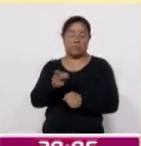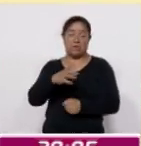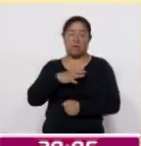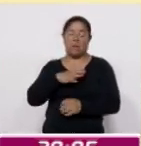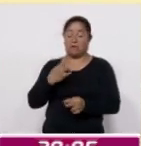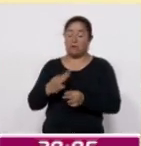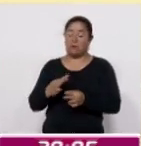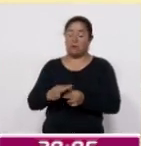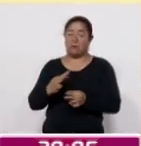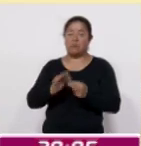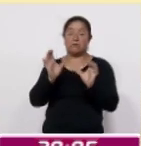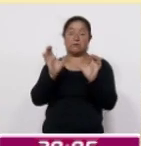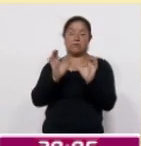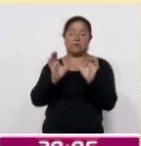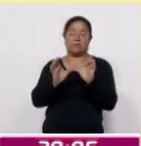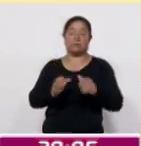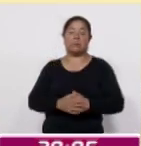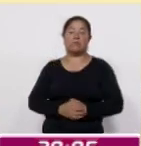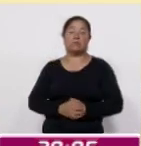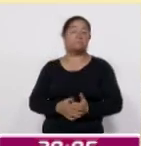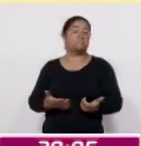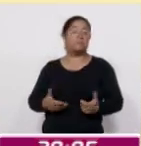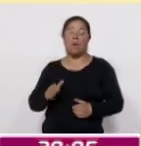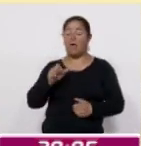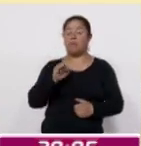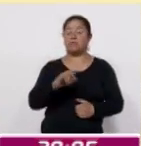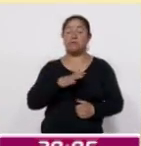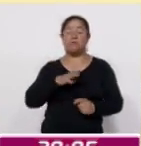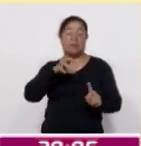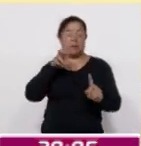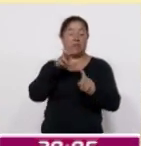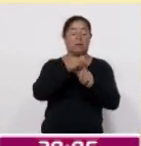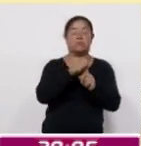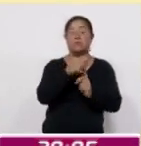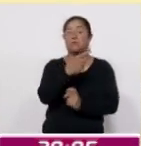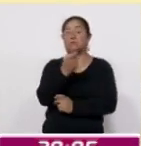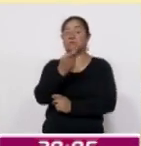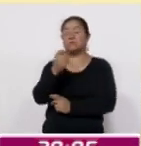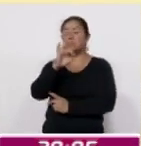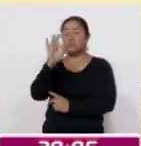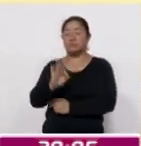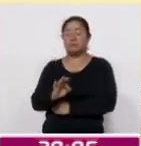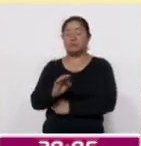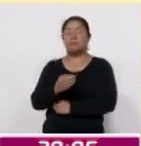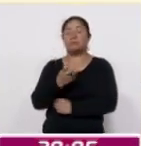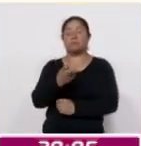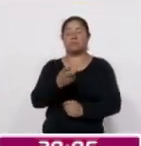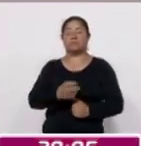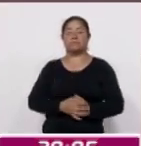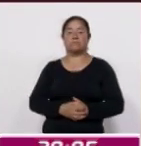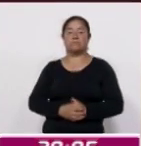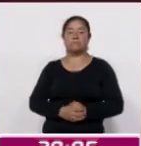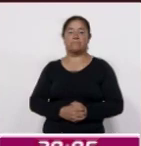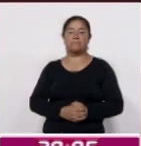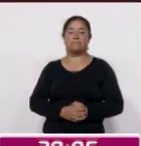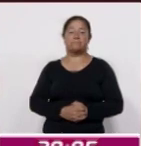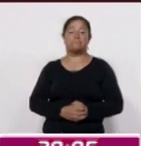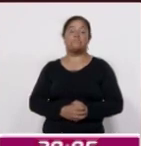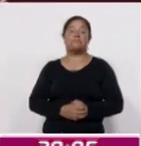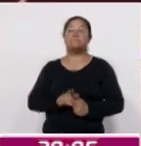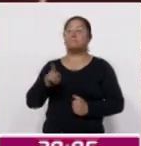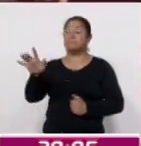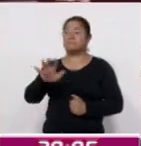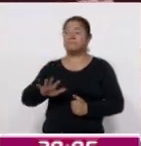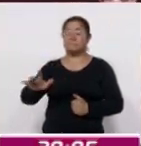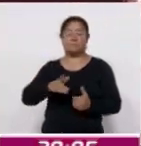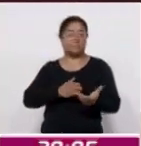debidamente certificados y así alcanzar el 100% de este rubro. En su intervención,